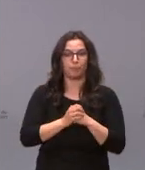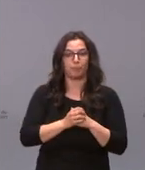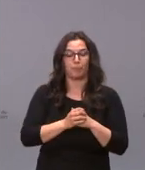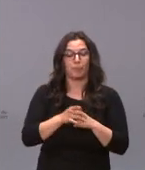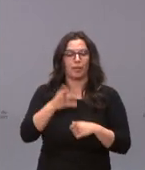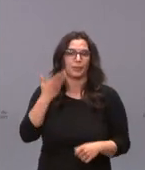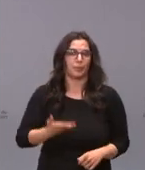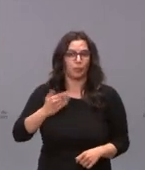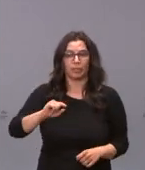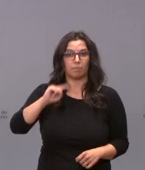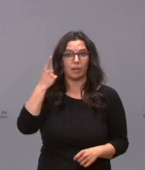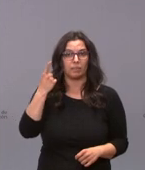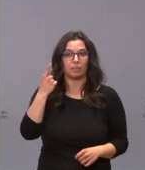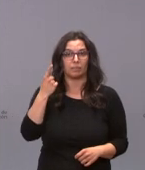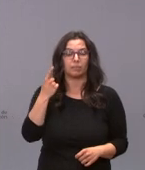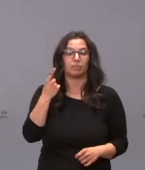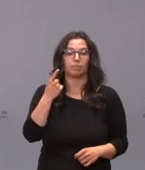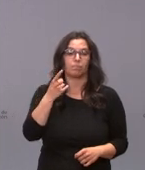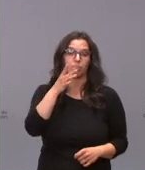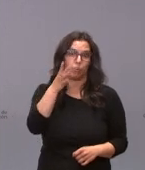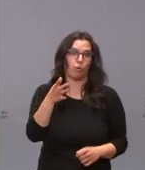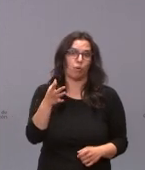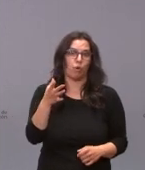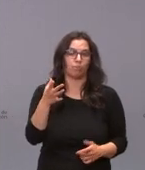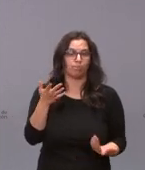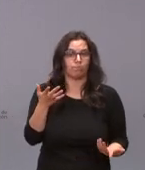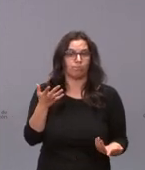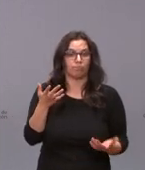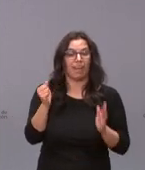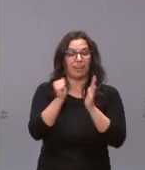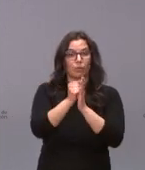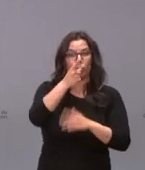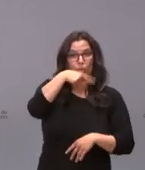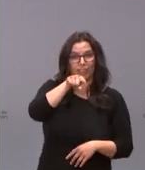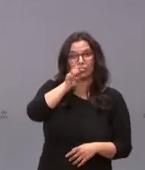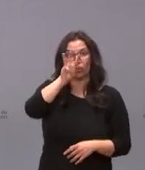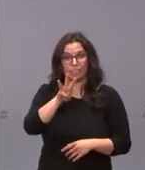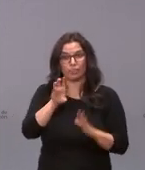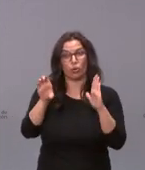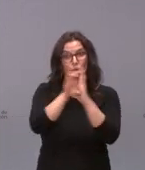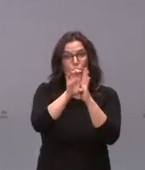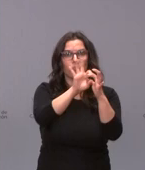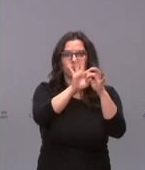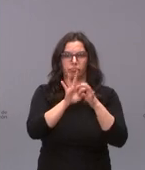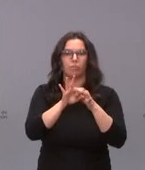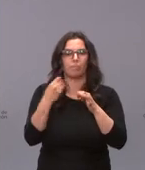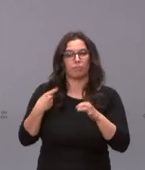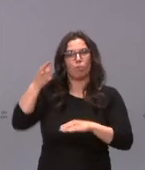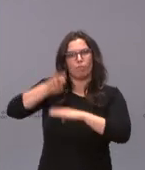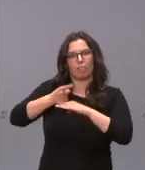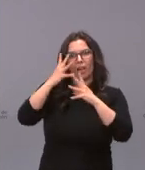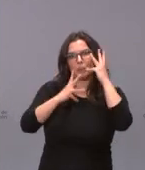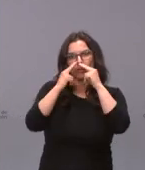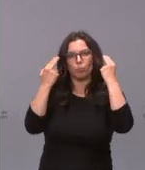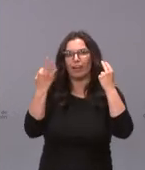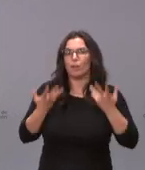especialmente relevante ante la exigencia que marca el artículo 103 de nuestra Constitución, que impone a la administración pública servir